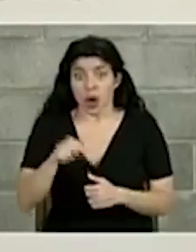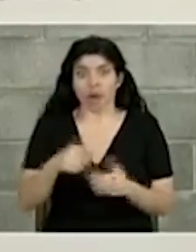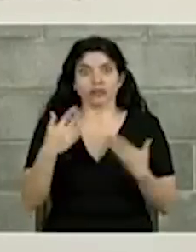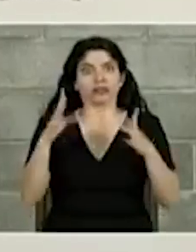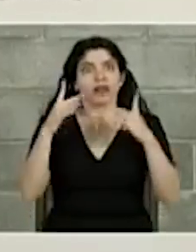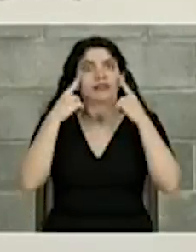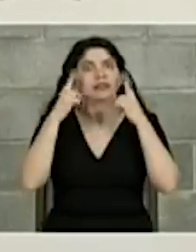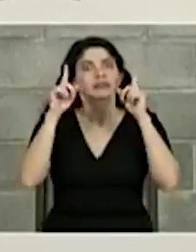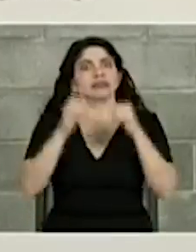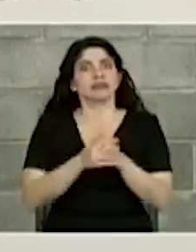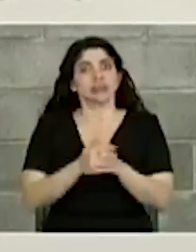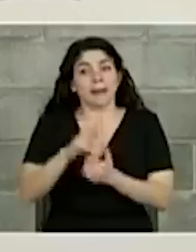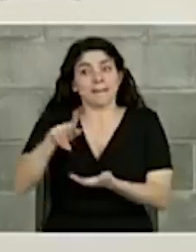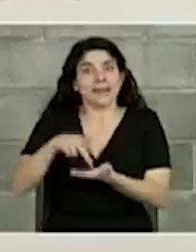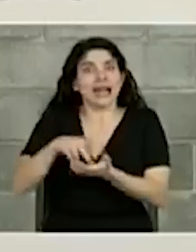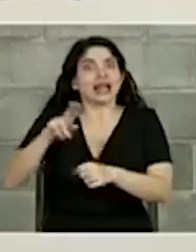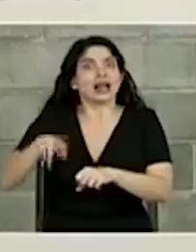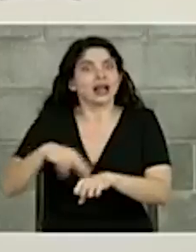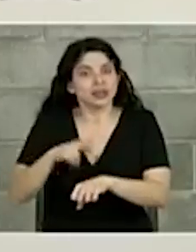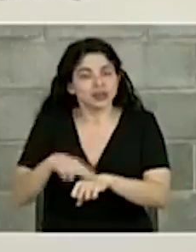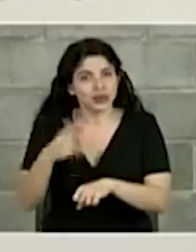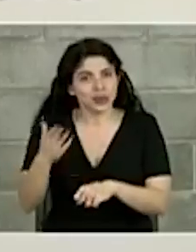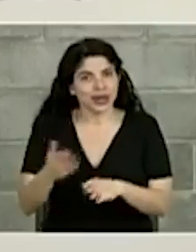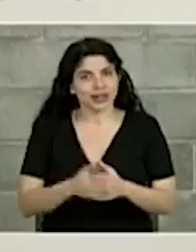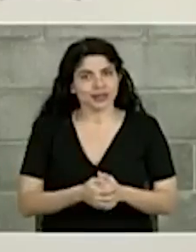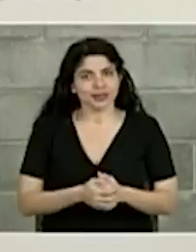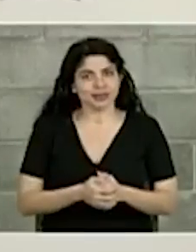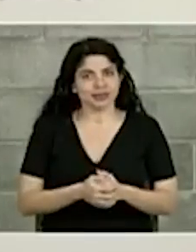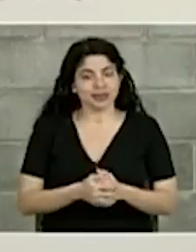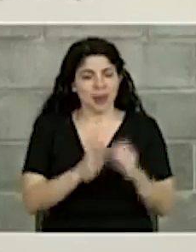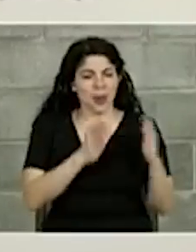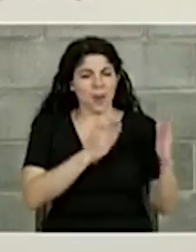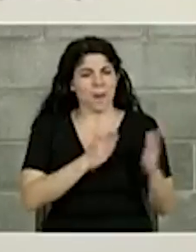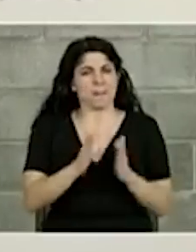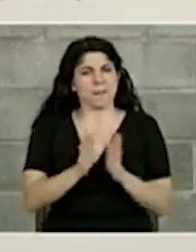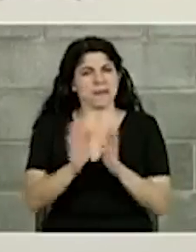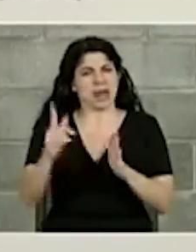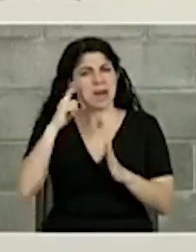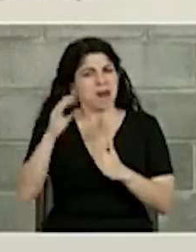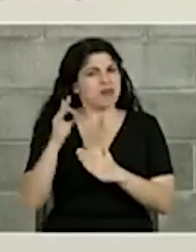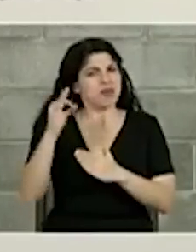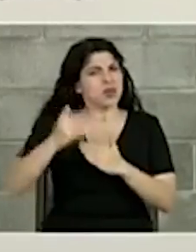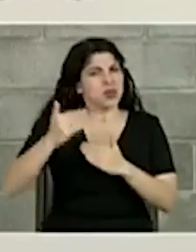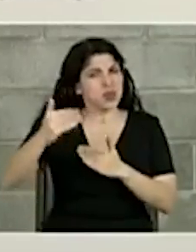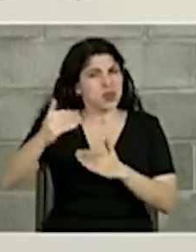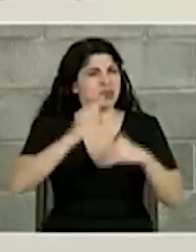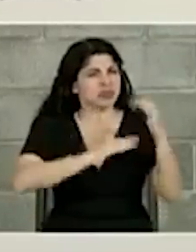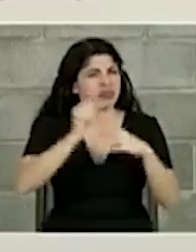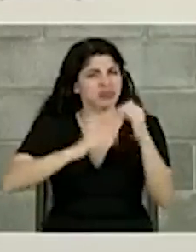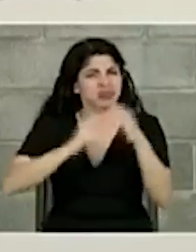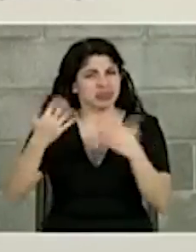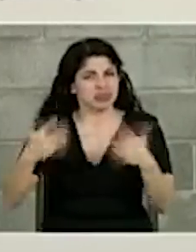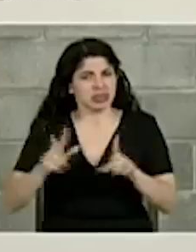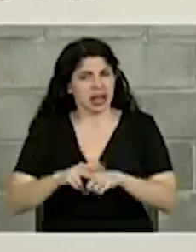realidad, en Parque Nacional, con plan maestro y con obras reanudadas.